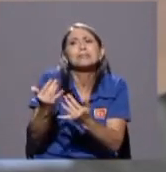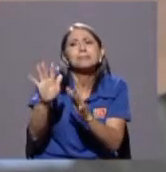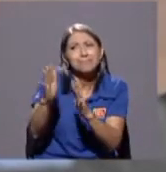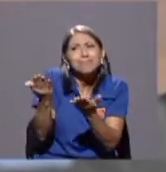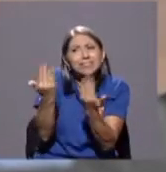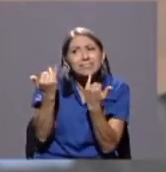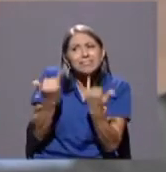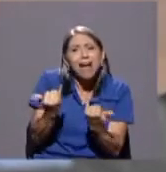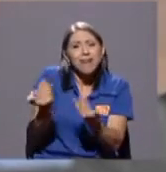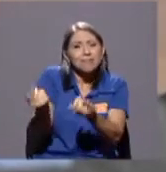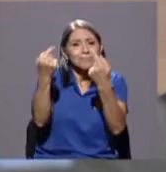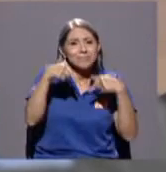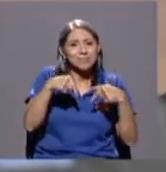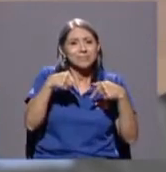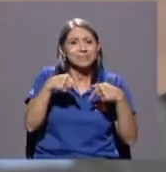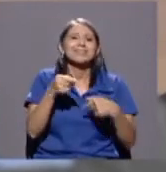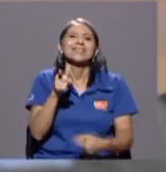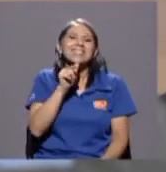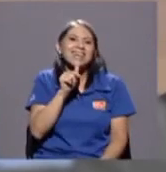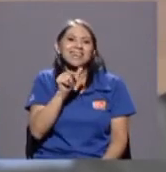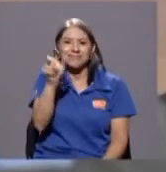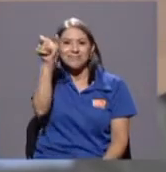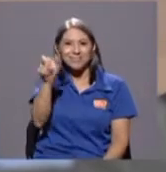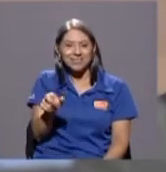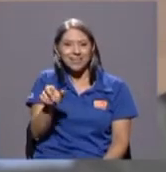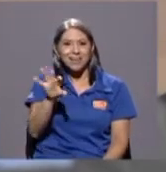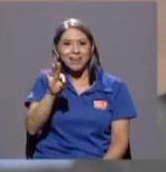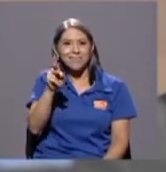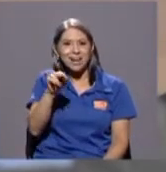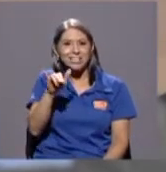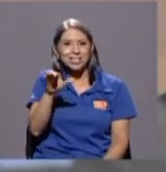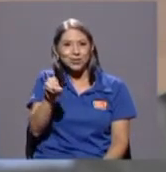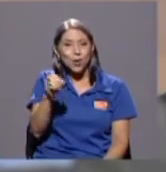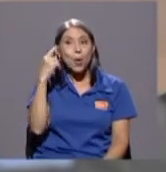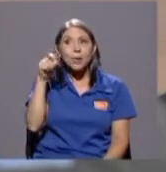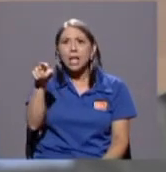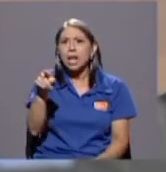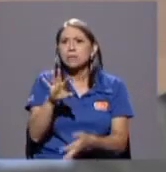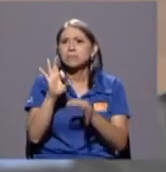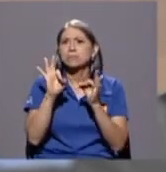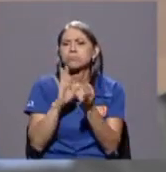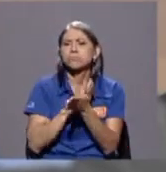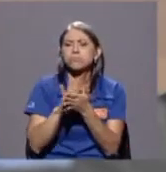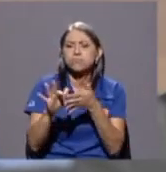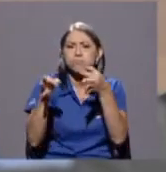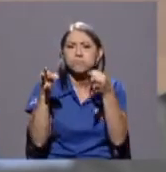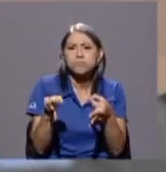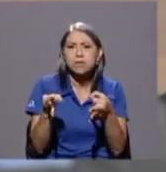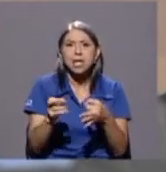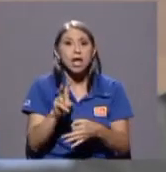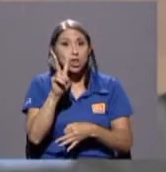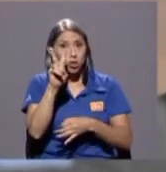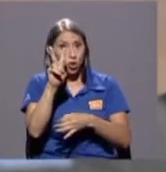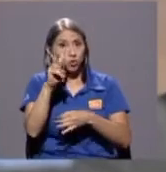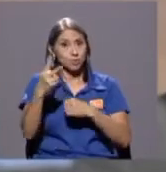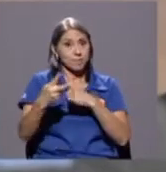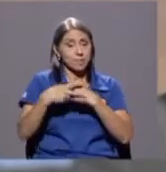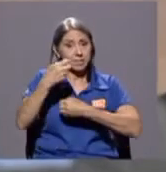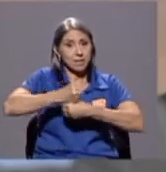porque en todos los sentidos era intechable manejaba las cosas muy bien y había tenido dos gestiones públicas muy exitosas